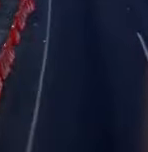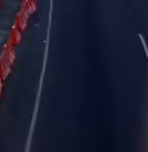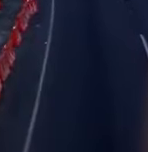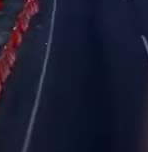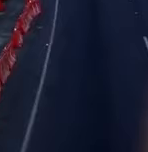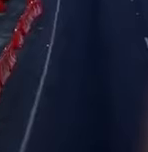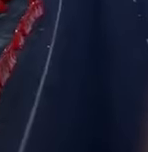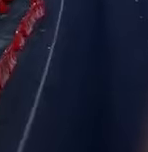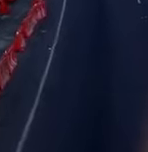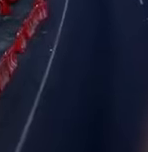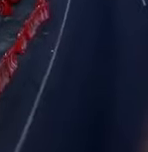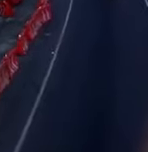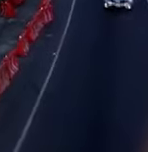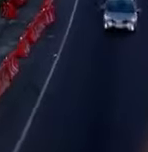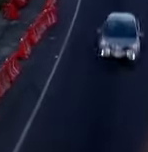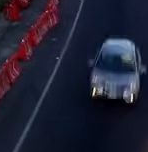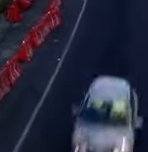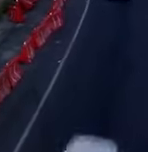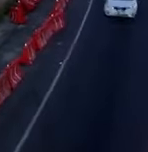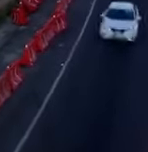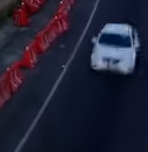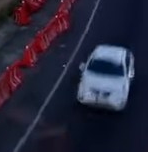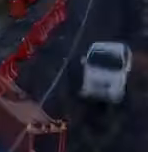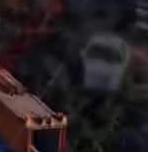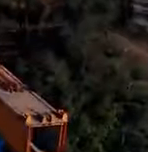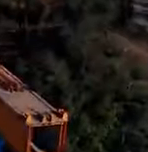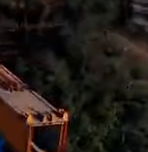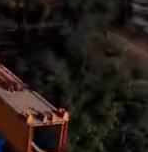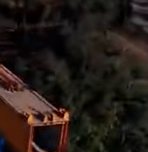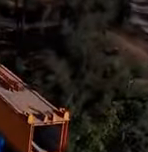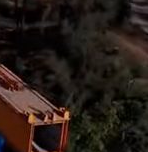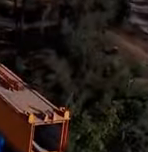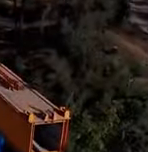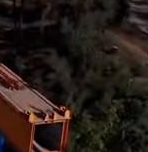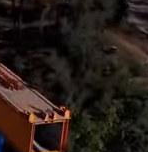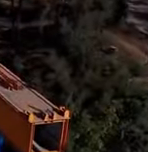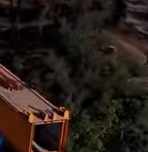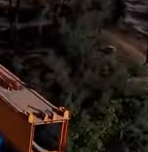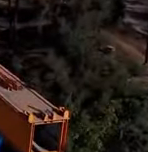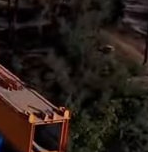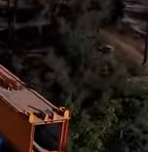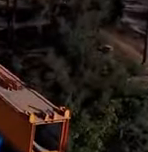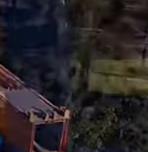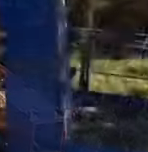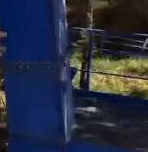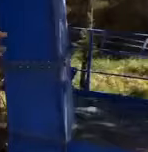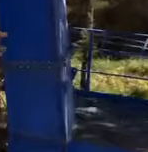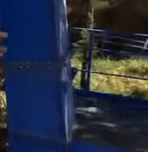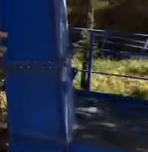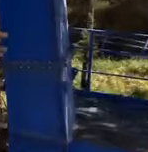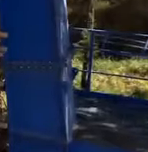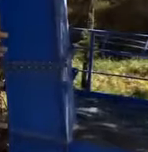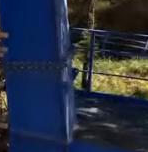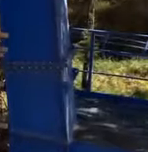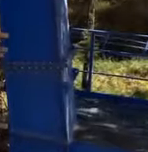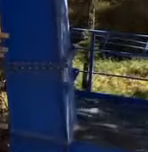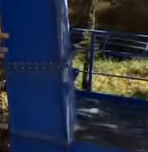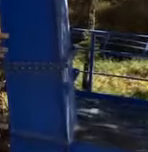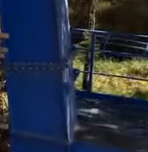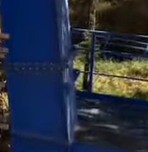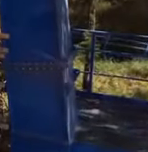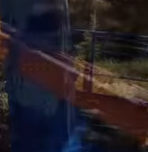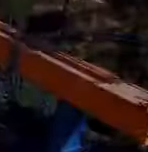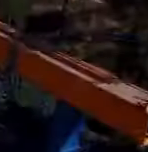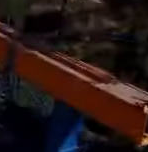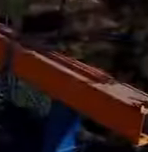para ser ensambladas en pares previo a su montaje. Lanzadora de dobelas. Se trabaja en la cimentación profunda de la